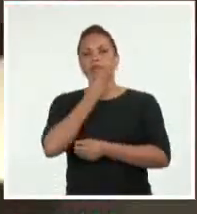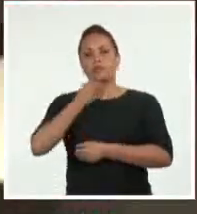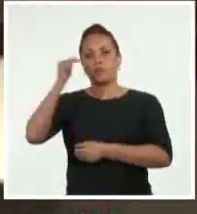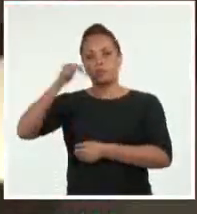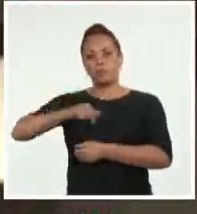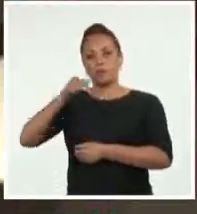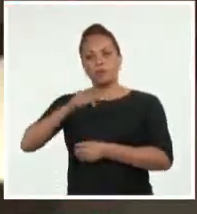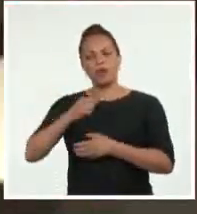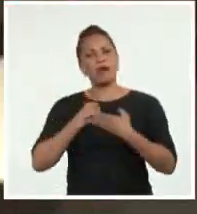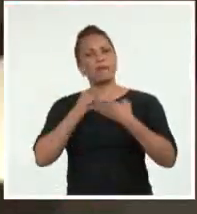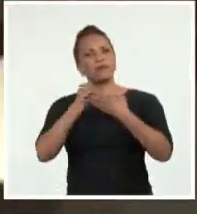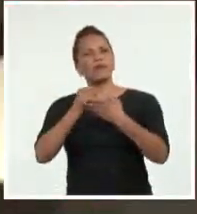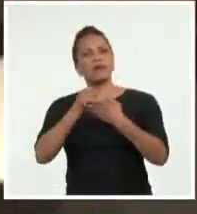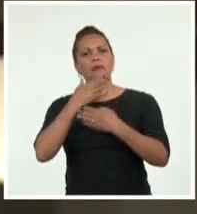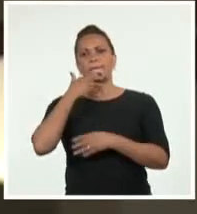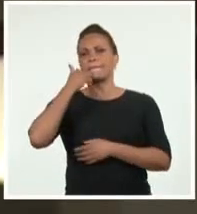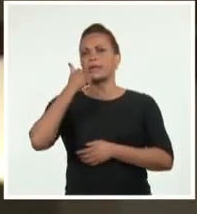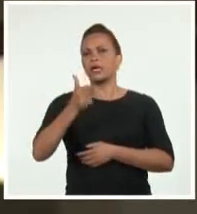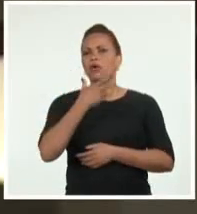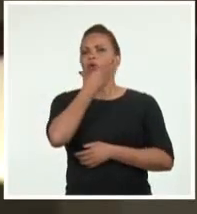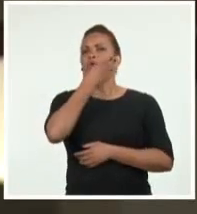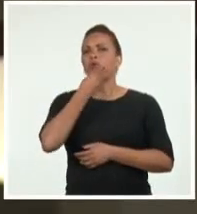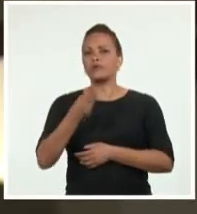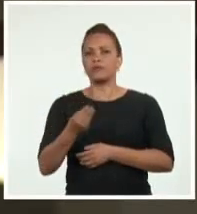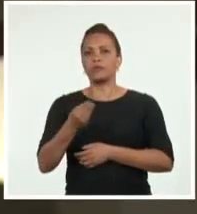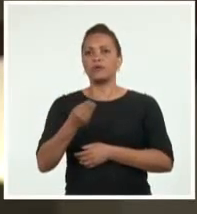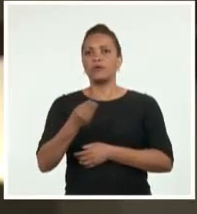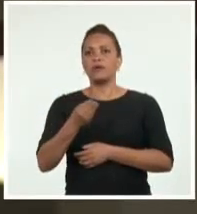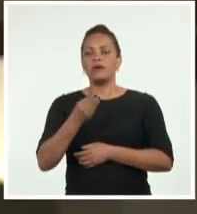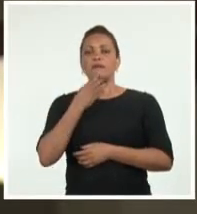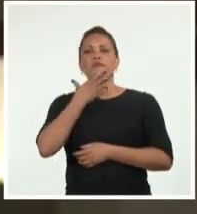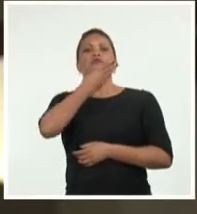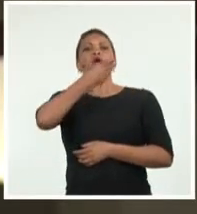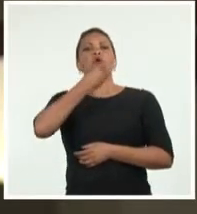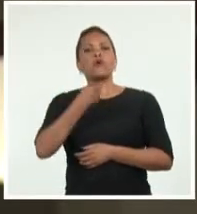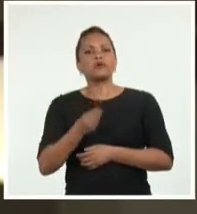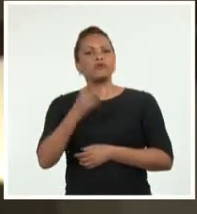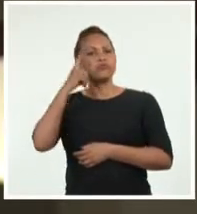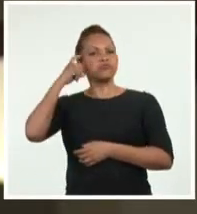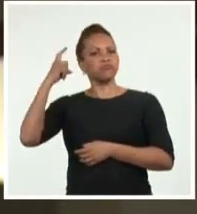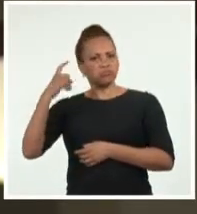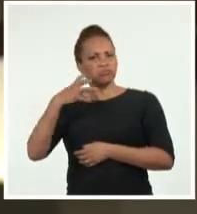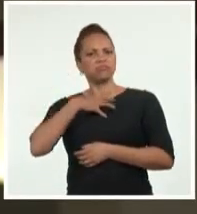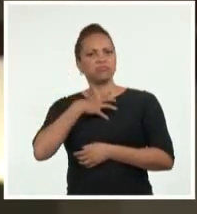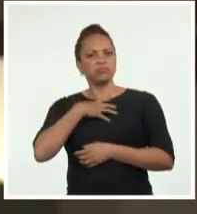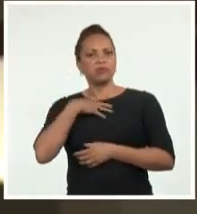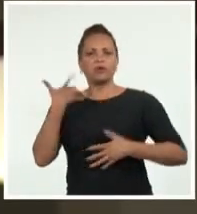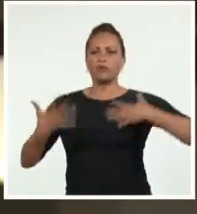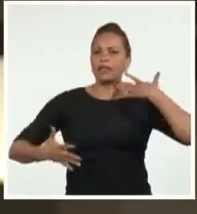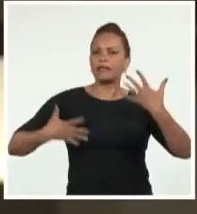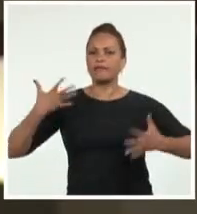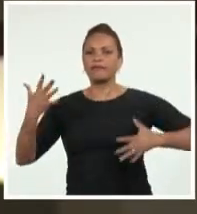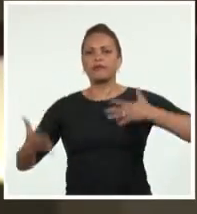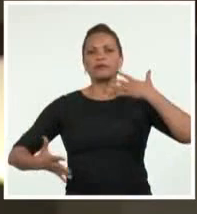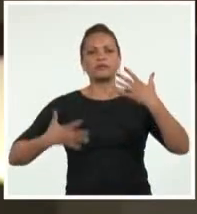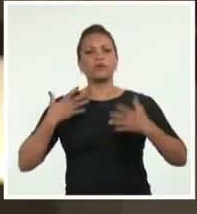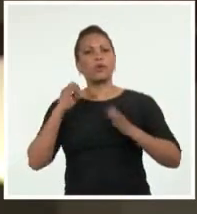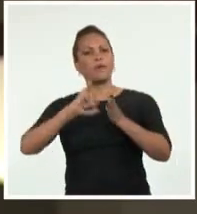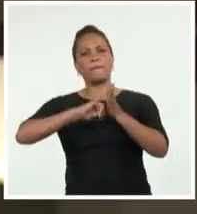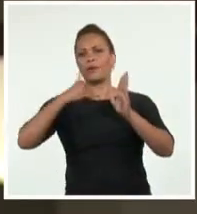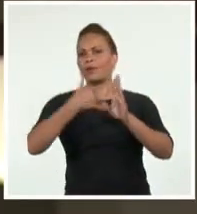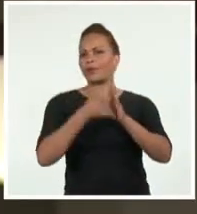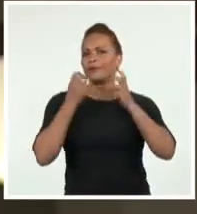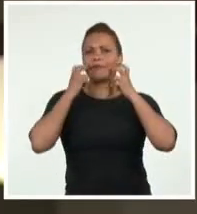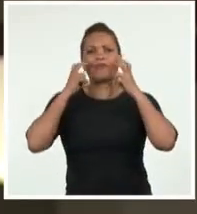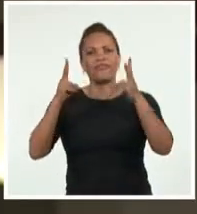apostamos por una mejor juventud, por una juventud con sueños, con satisfacción, con proyectos de